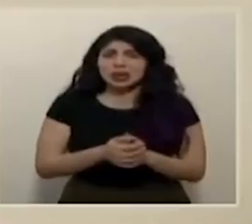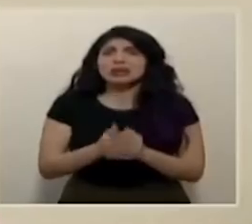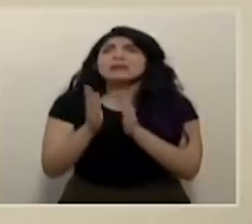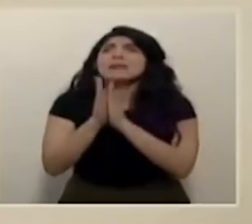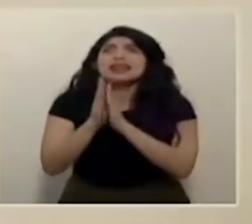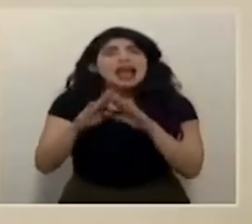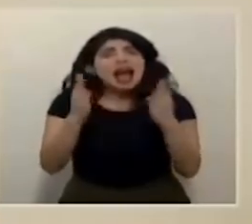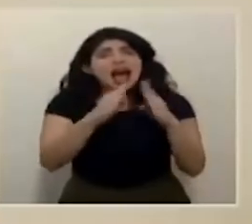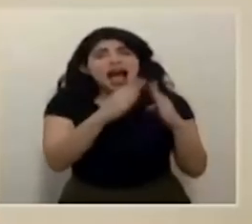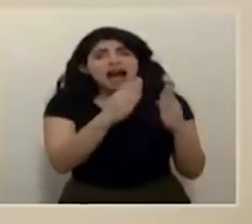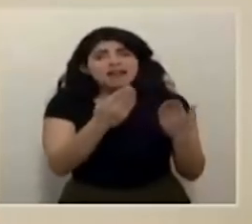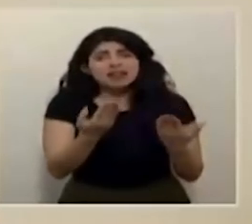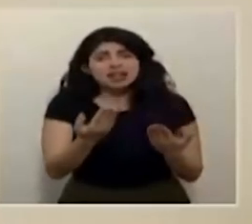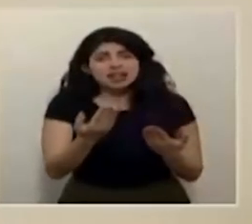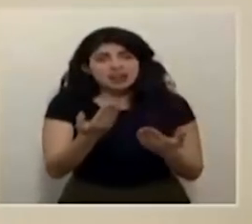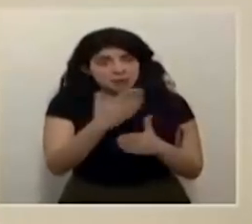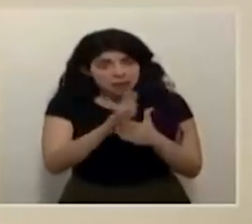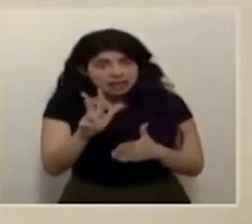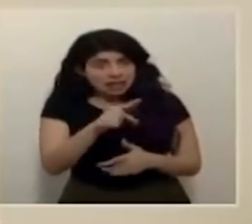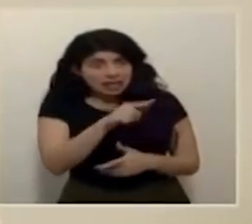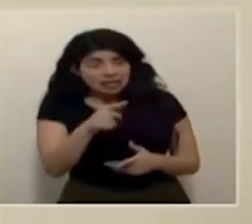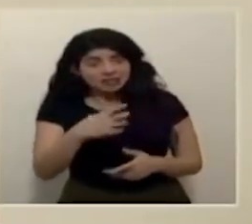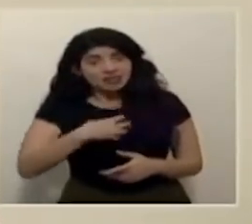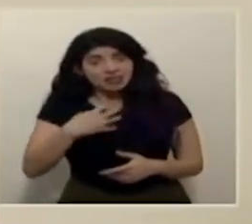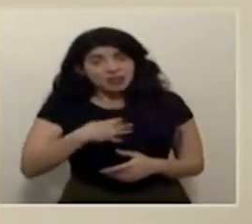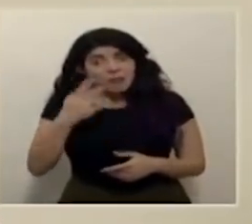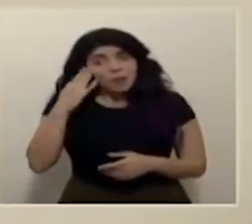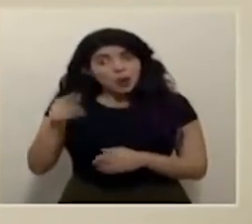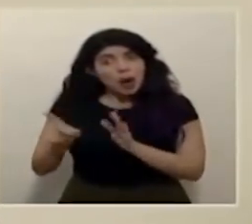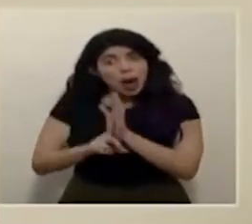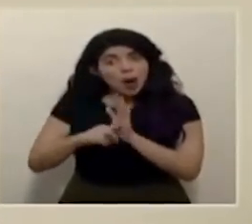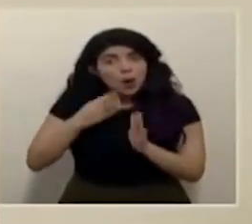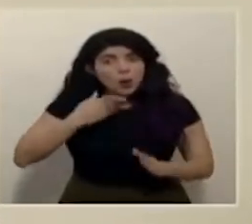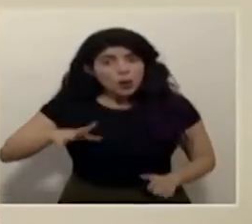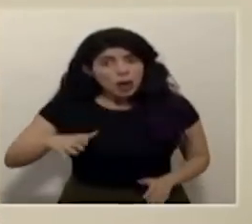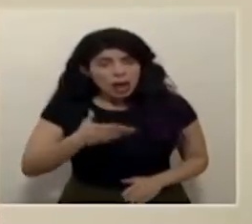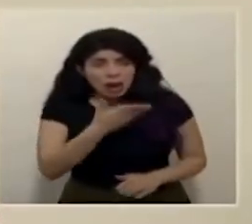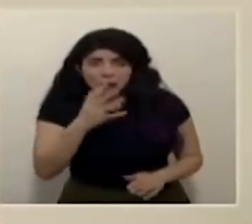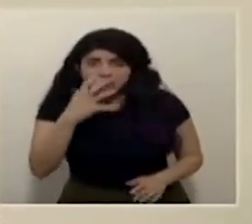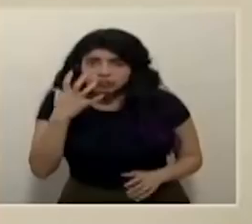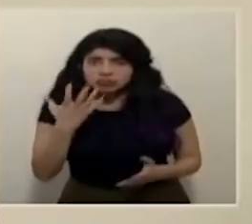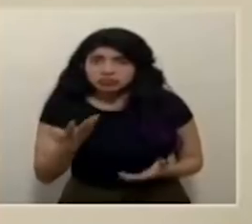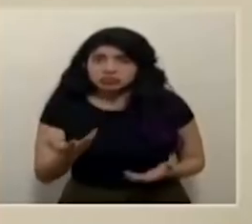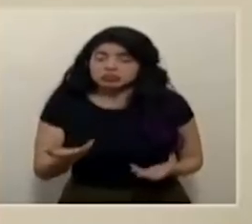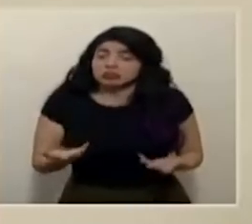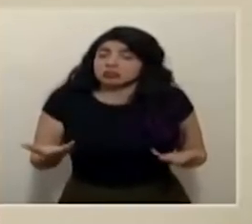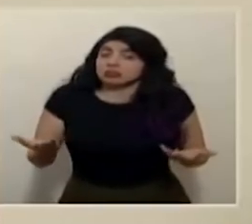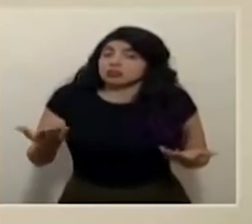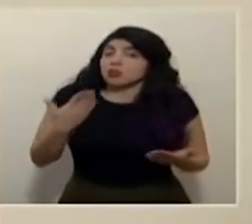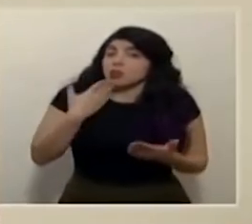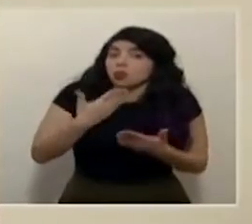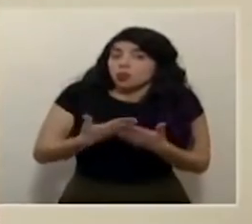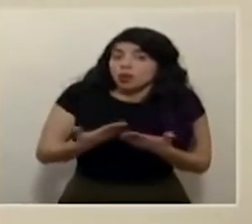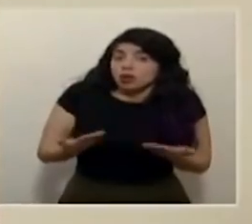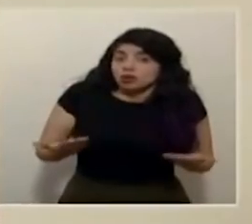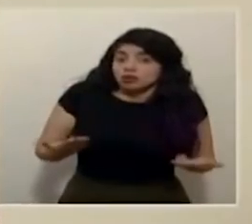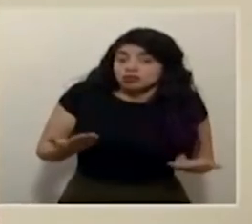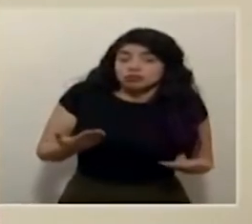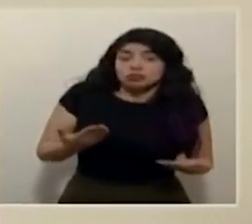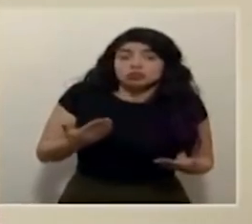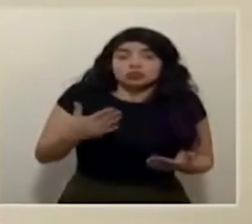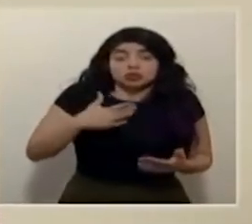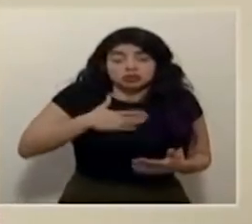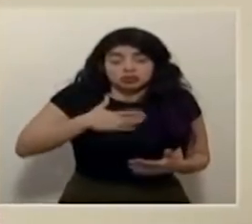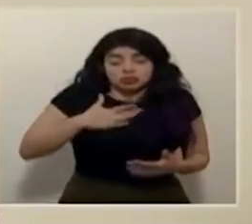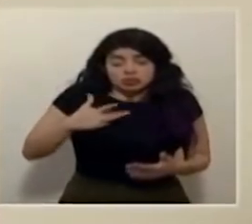la reapertura a fase 3 prácticamente y que están molestos con las alertas naranjas bueno yo todo el sentir